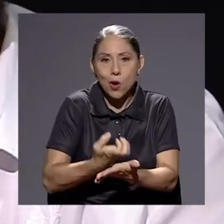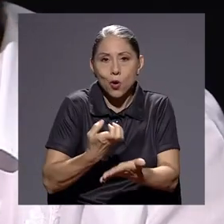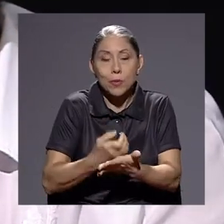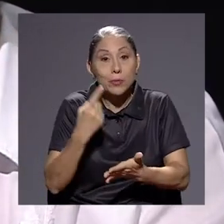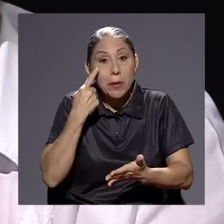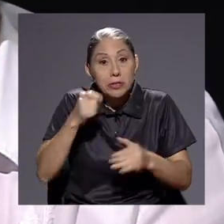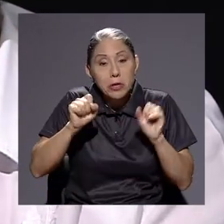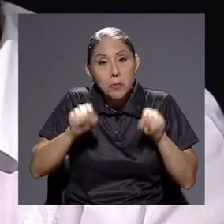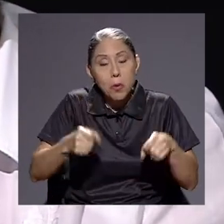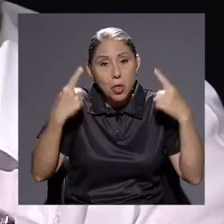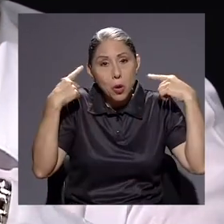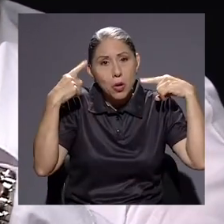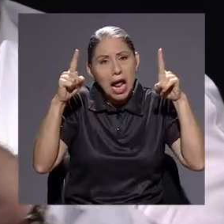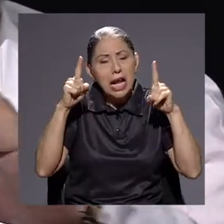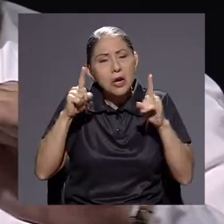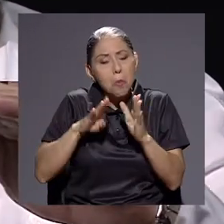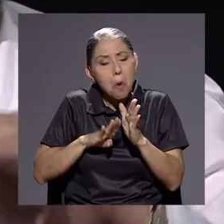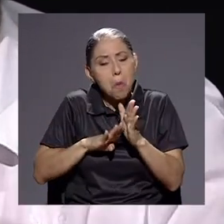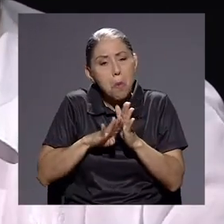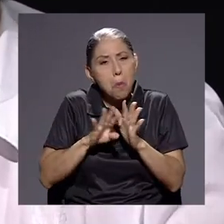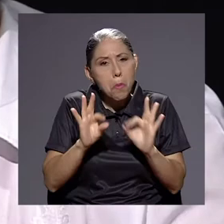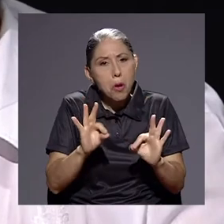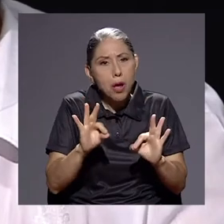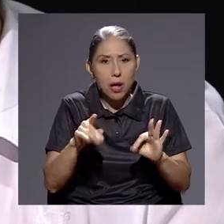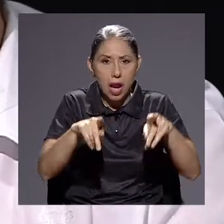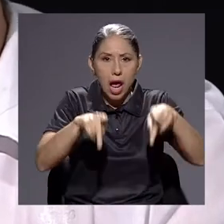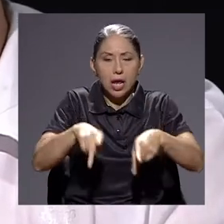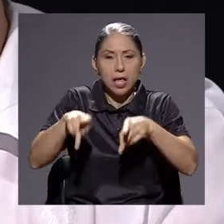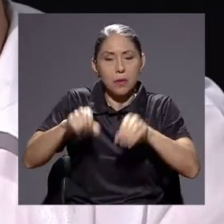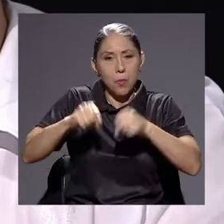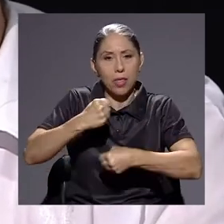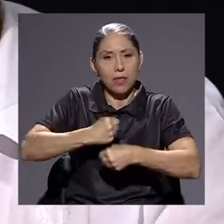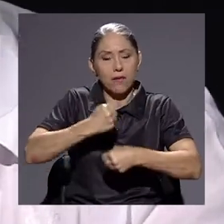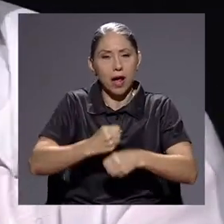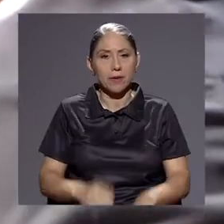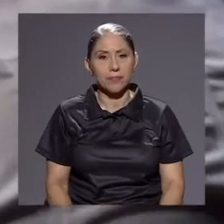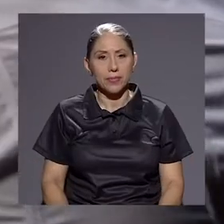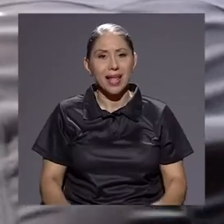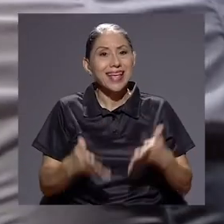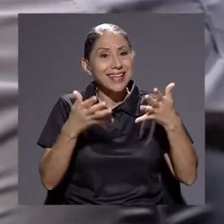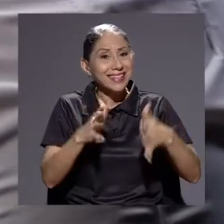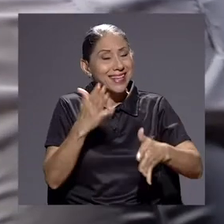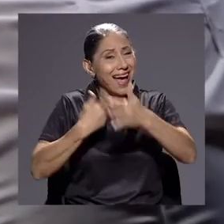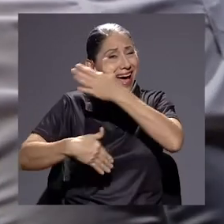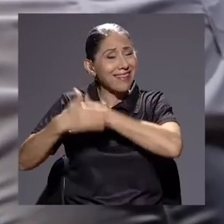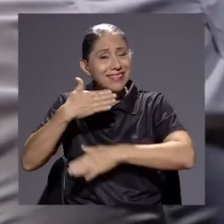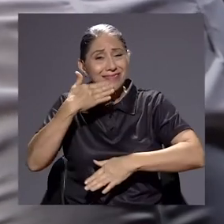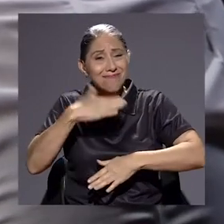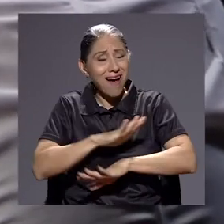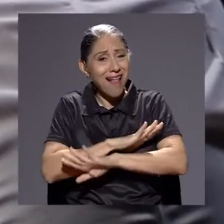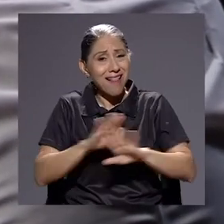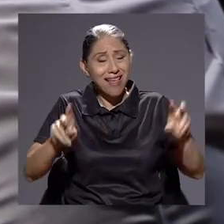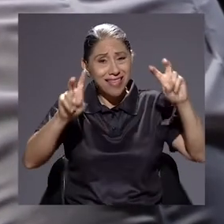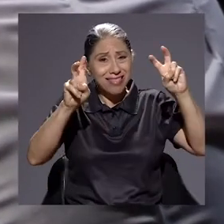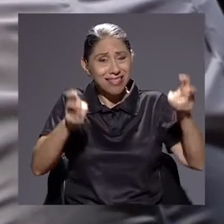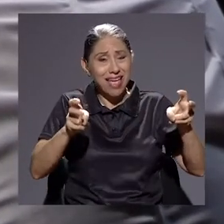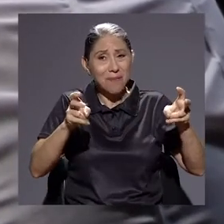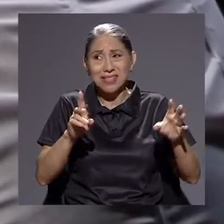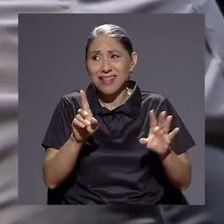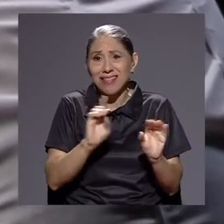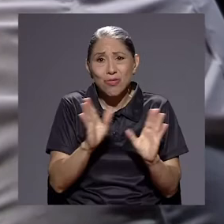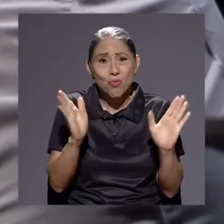una especie de mínimo para que la gente pueda trabajar en ciertos periodos. Ya veníamos mal en temas de desempleo. Esto se